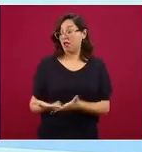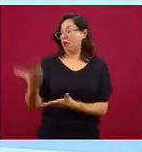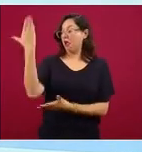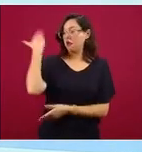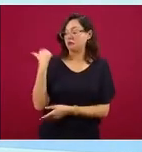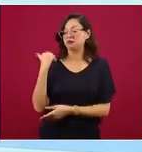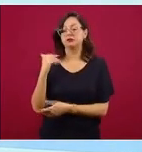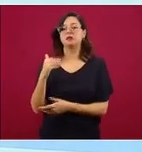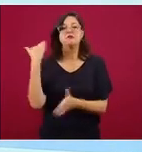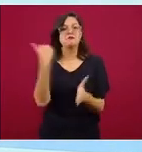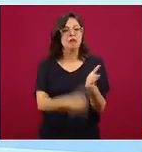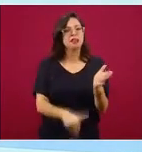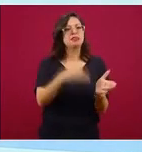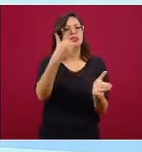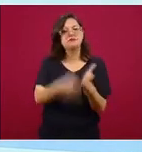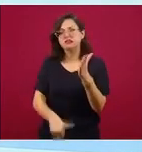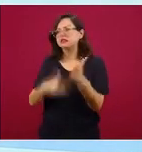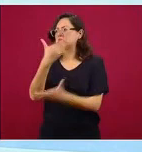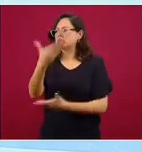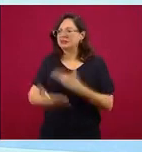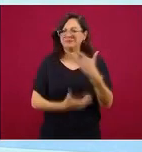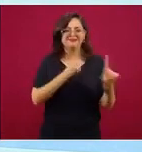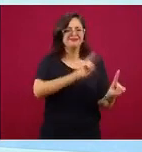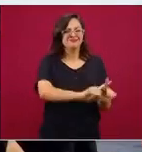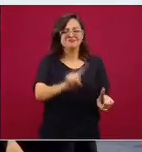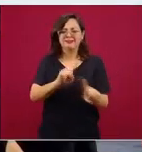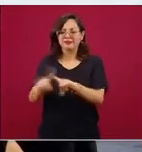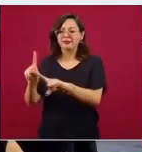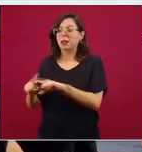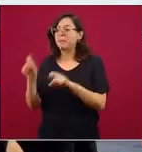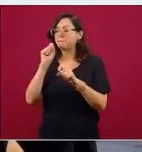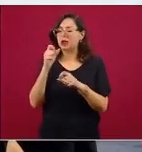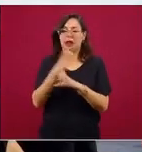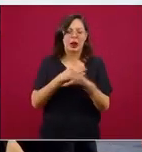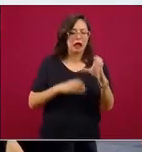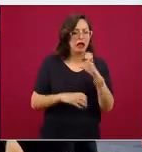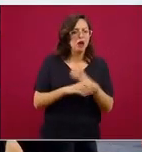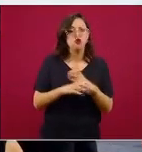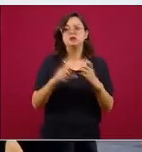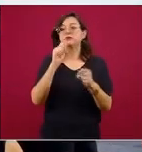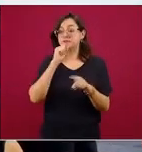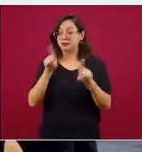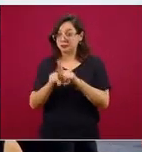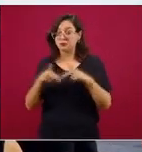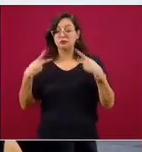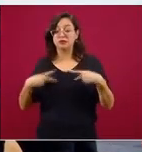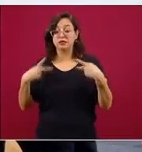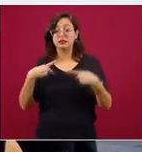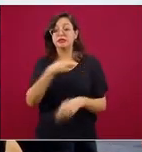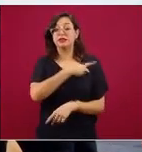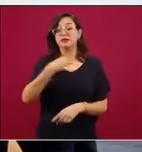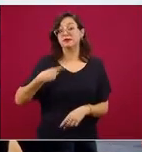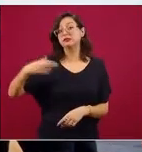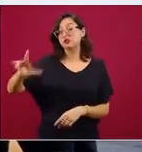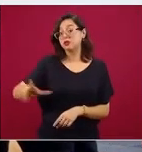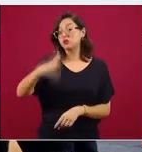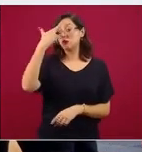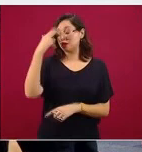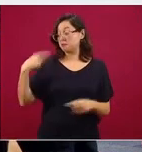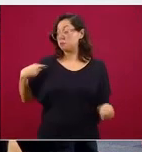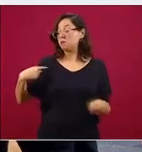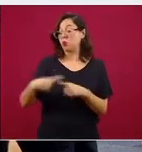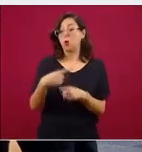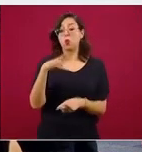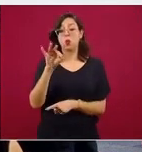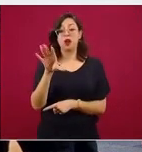no solamente físicos como las camas y los equipos, sino personal. Recordar que hemos contratado a más de 45 mil